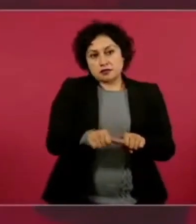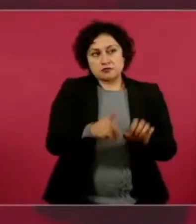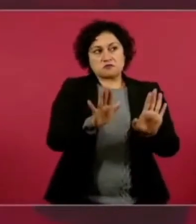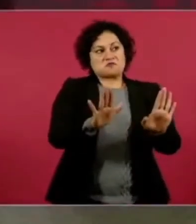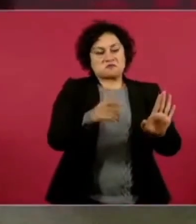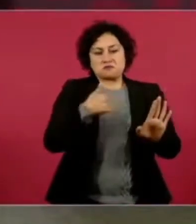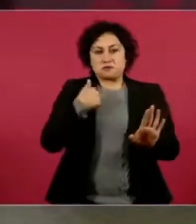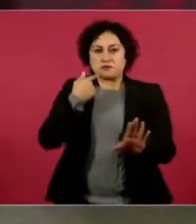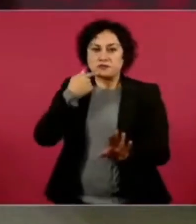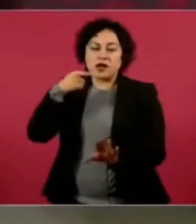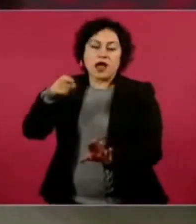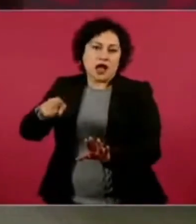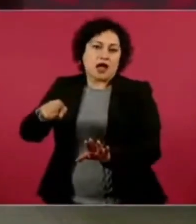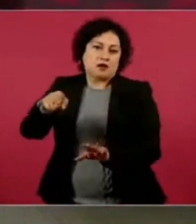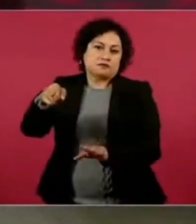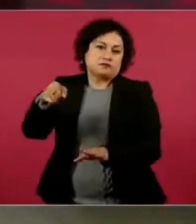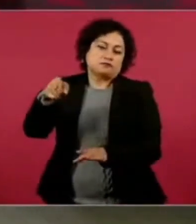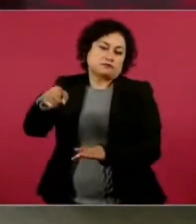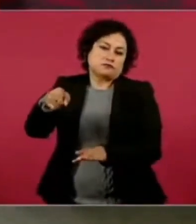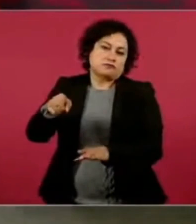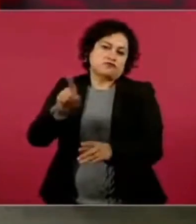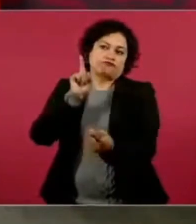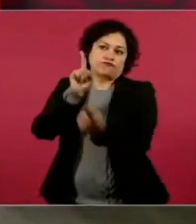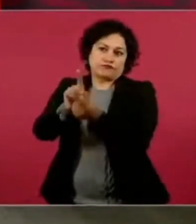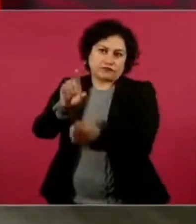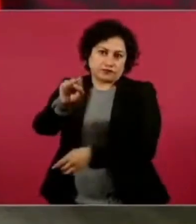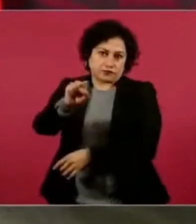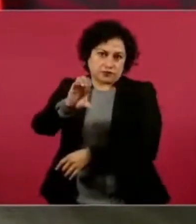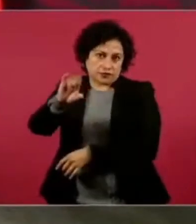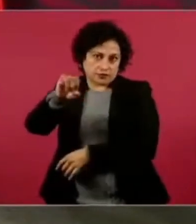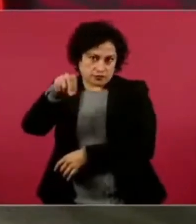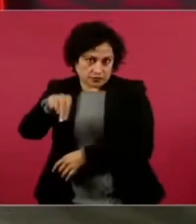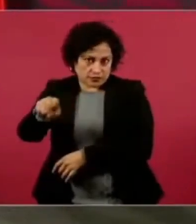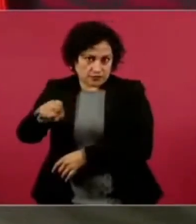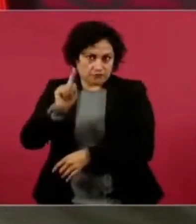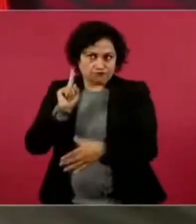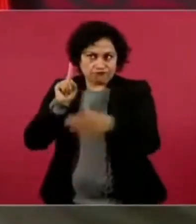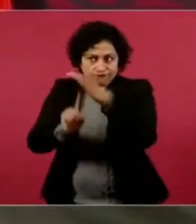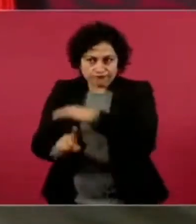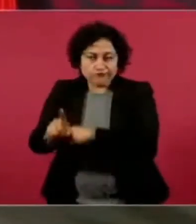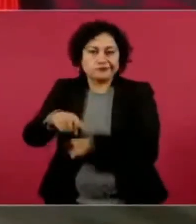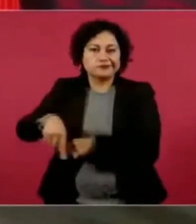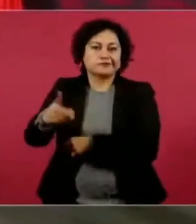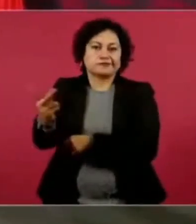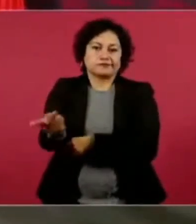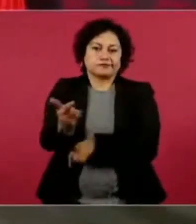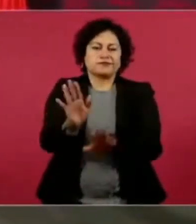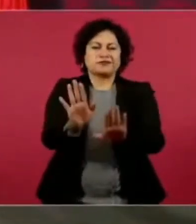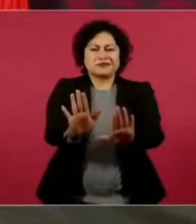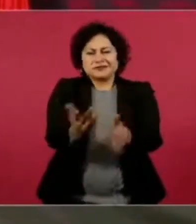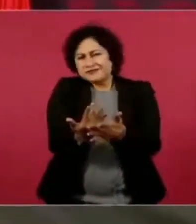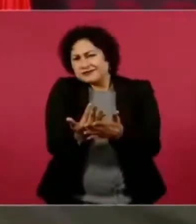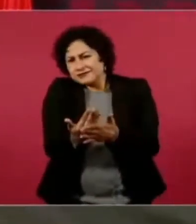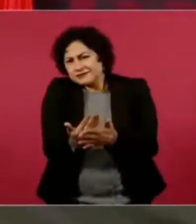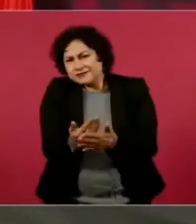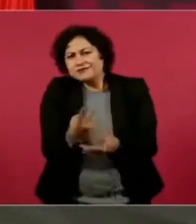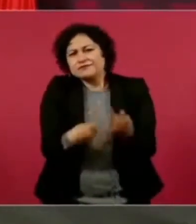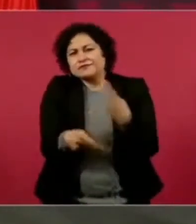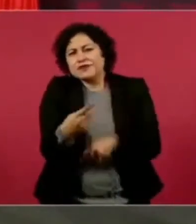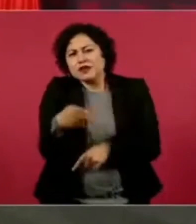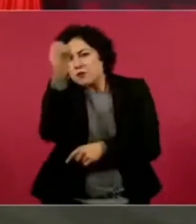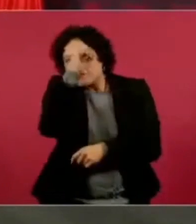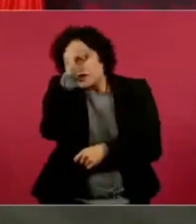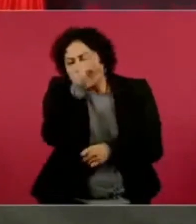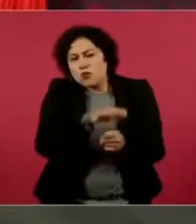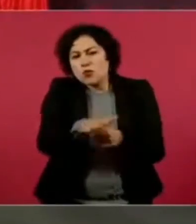Pero vamos a esperarnos a ver qué opinan, porque